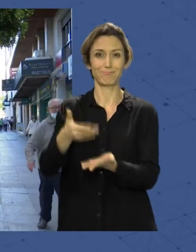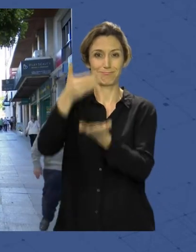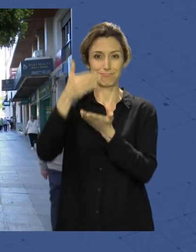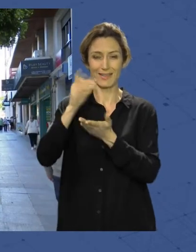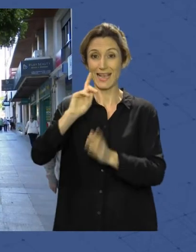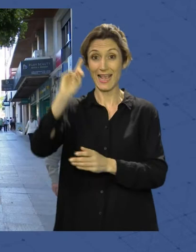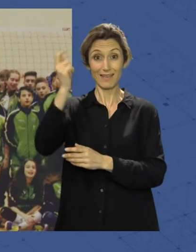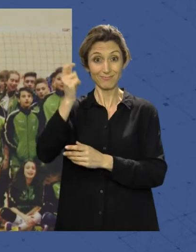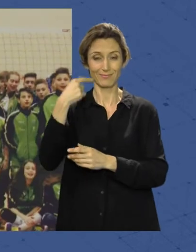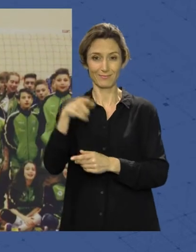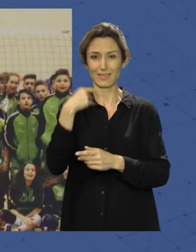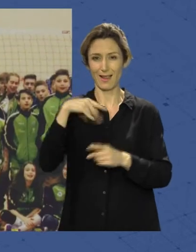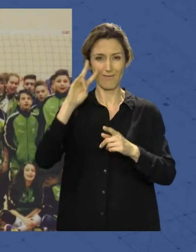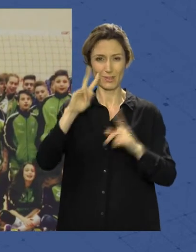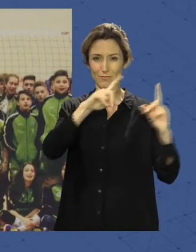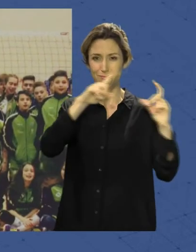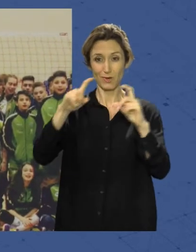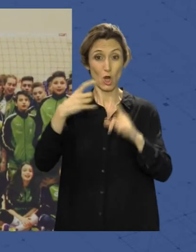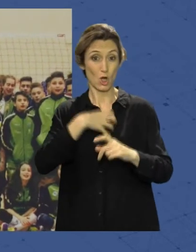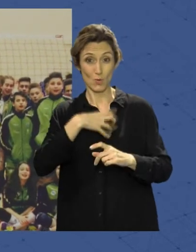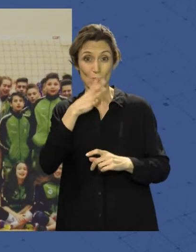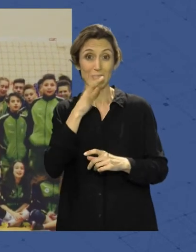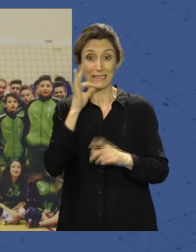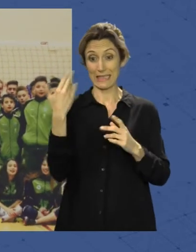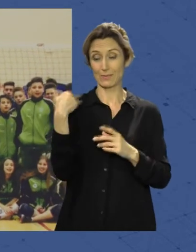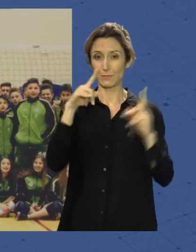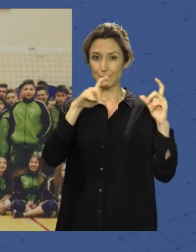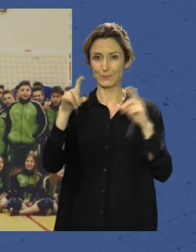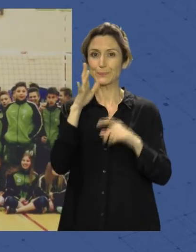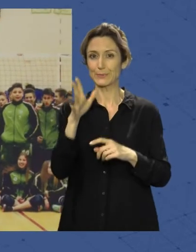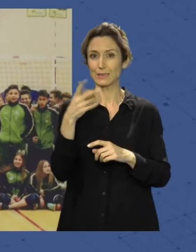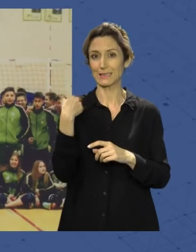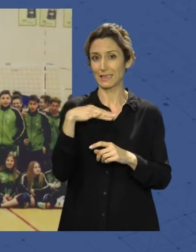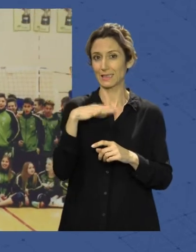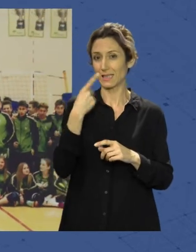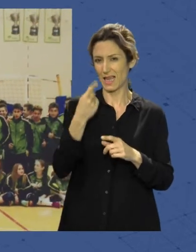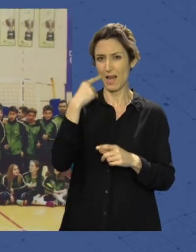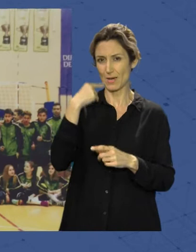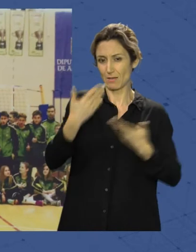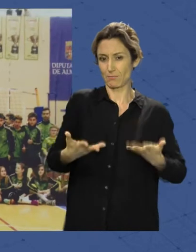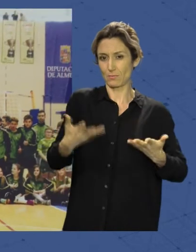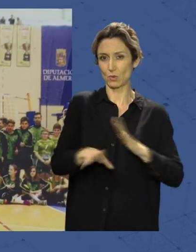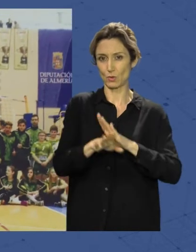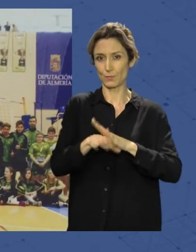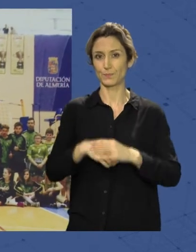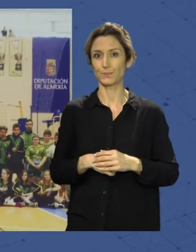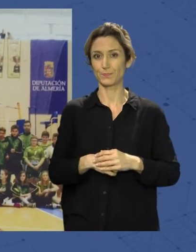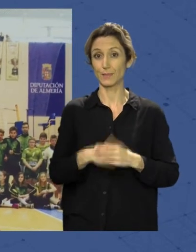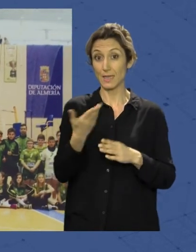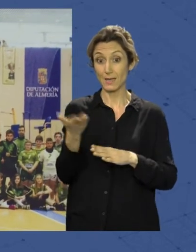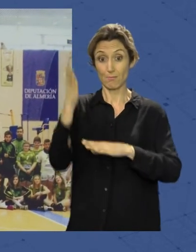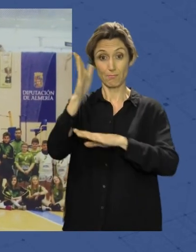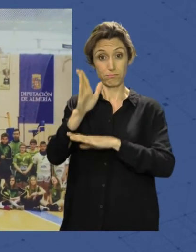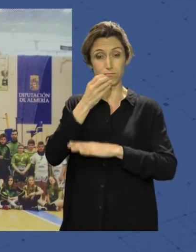ha podido reflejar en estas fotografías, pero que en Almería tenemos muy presente. Yo creo que es nuestro mayor representante en lo